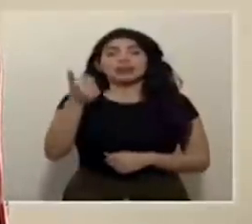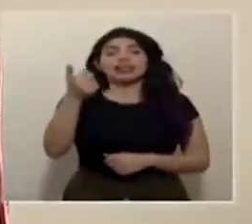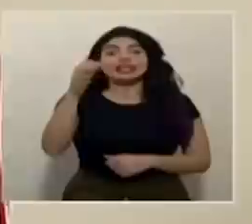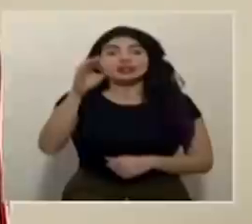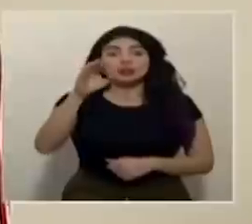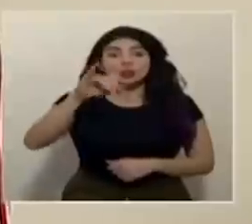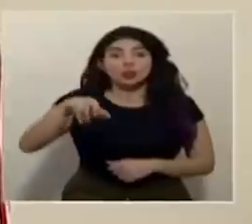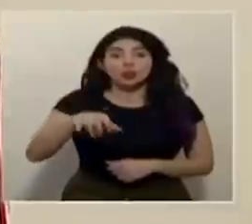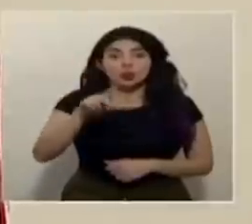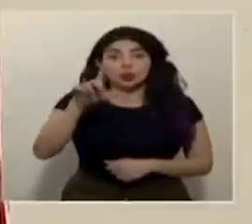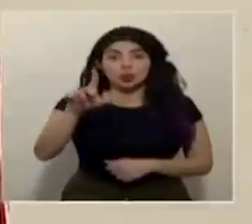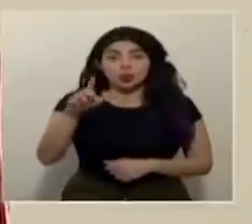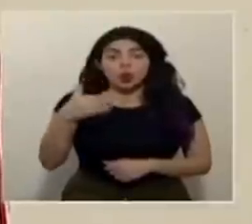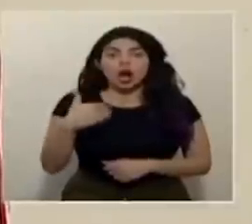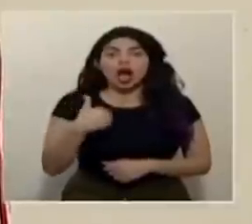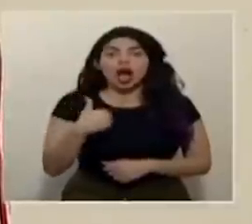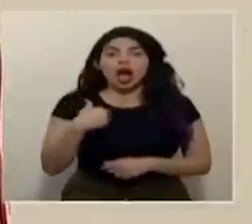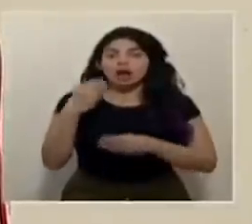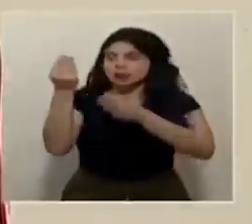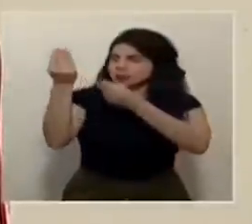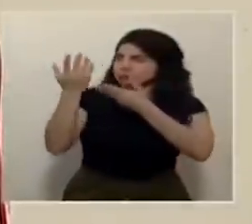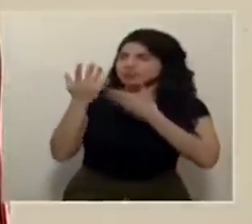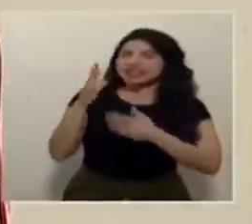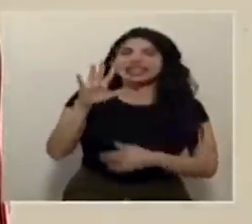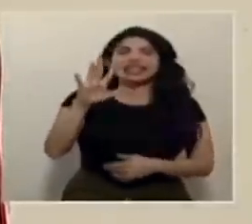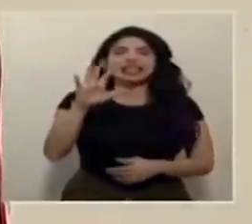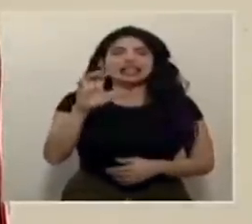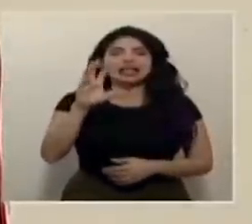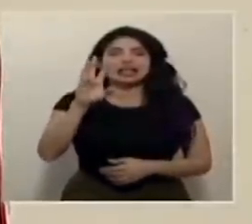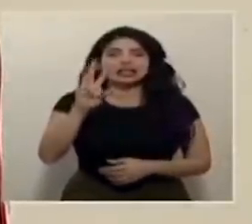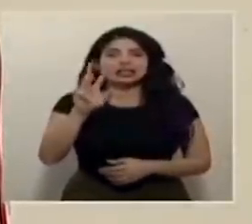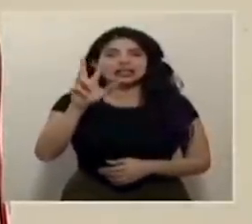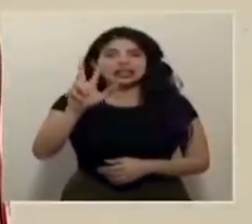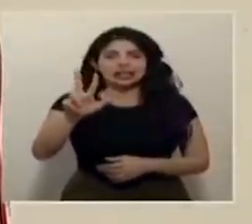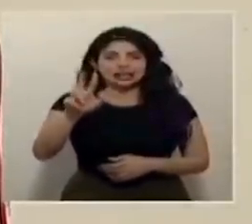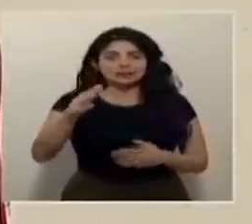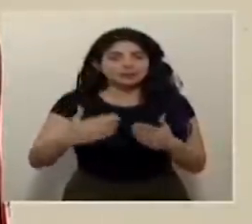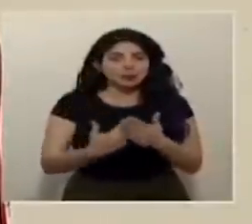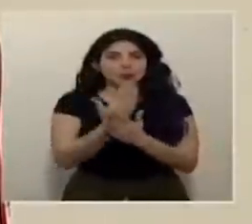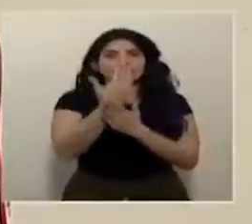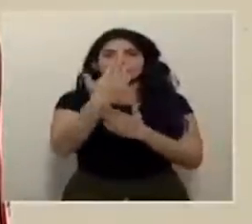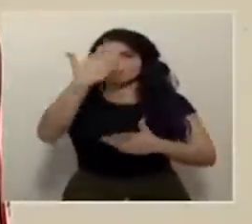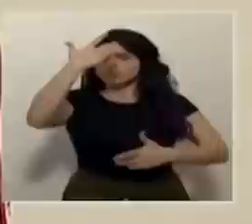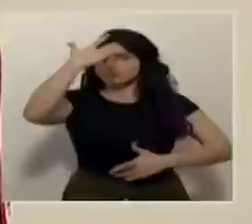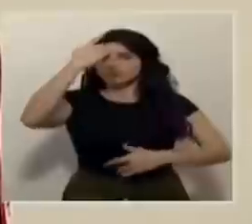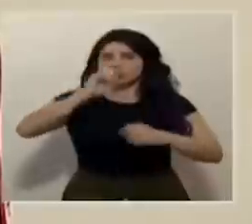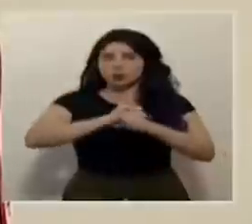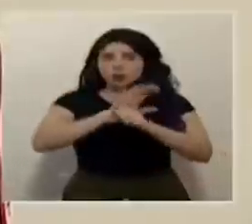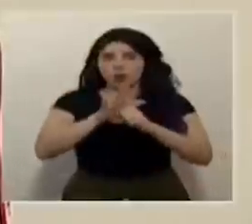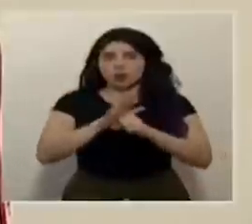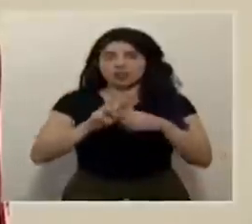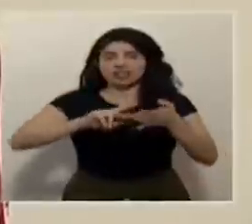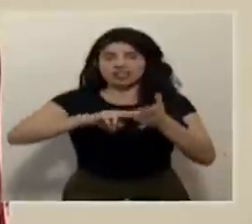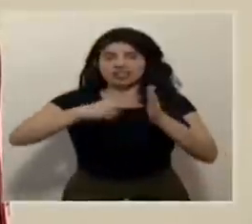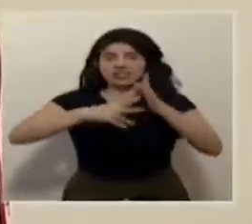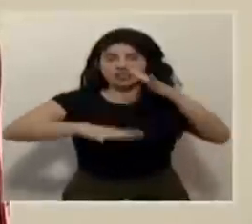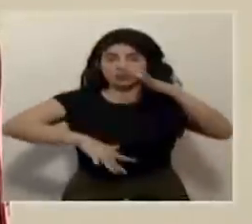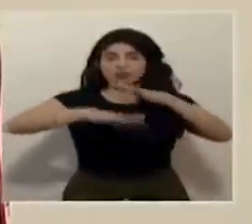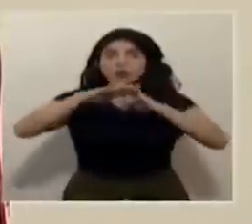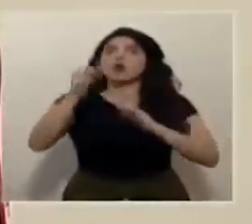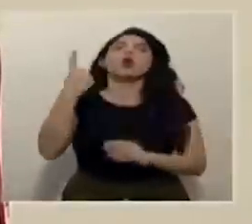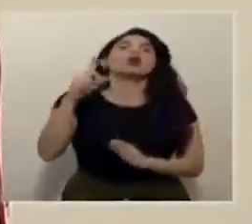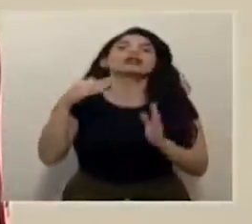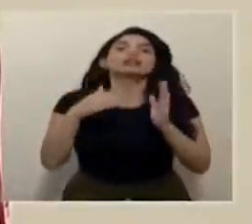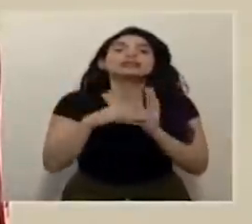de julio, tenemos un reporte de 563 casos nuevos de COVID-19. Llegamos a un total de 11